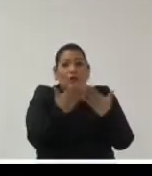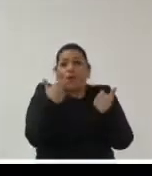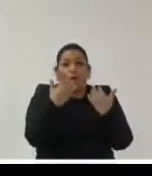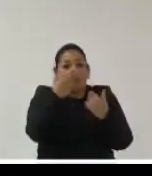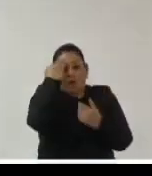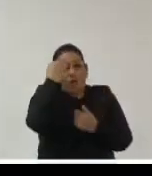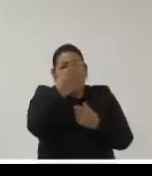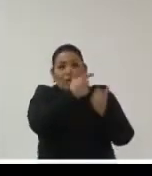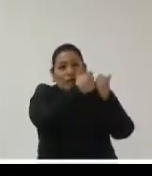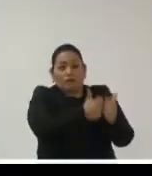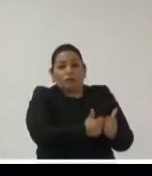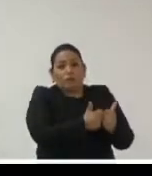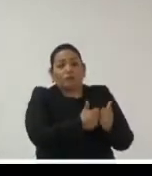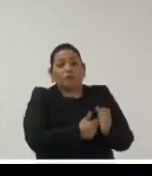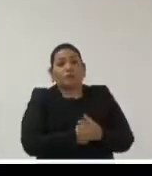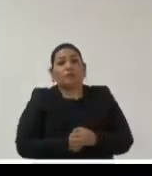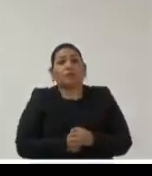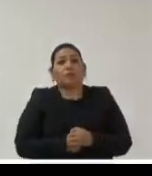de retención